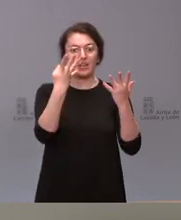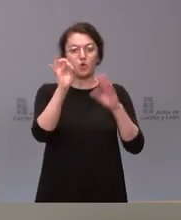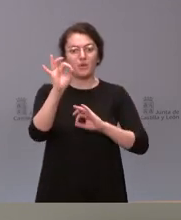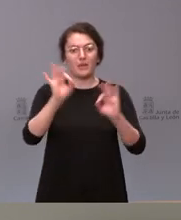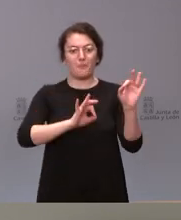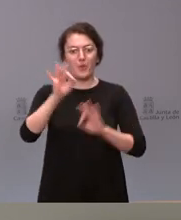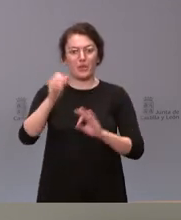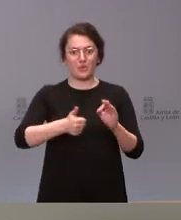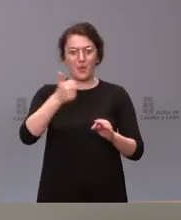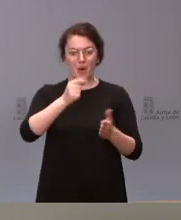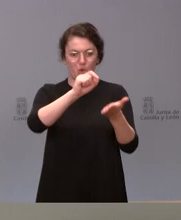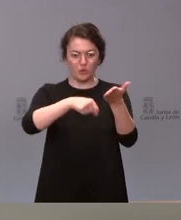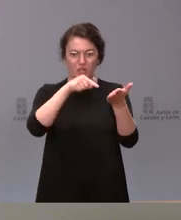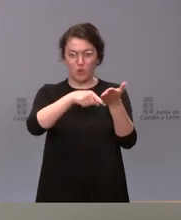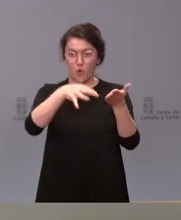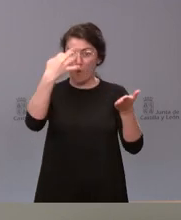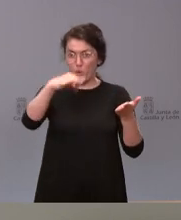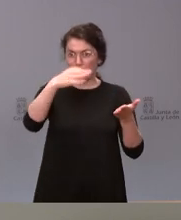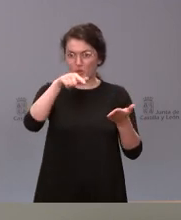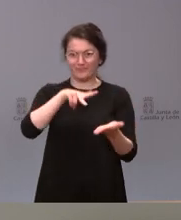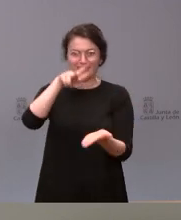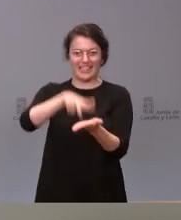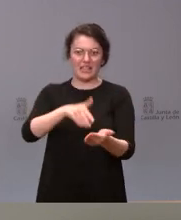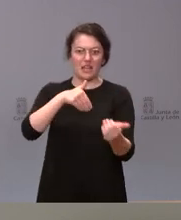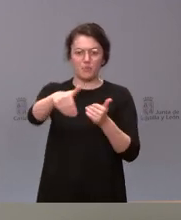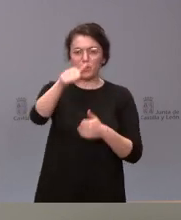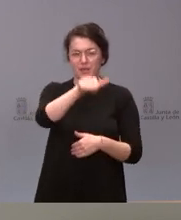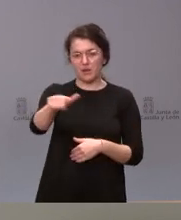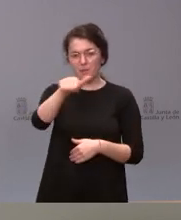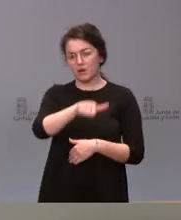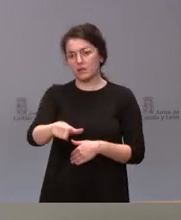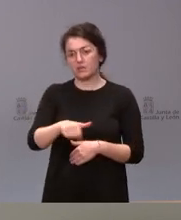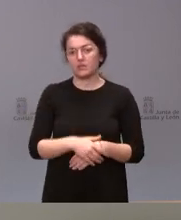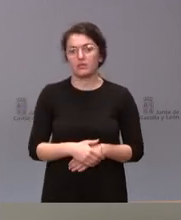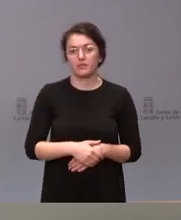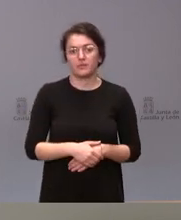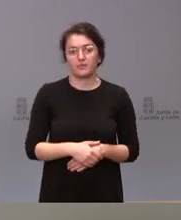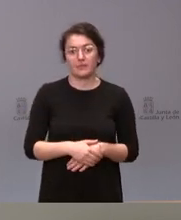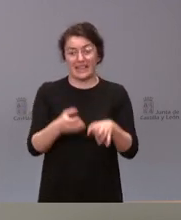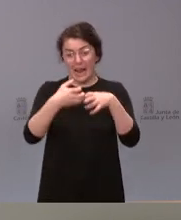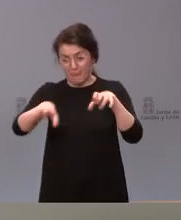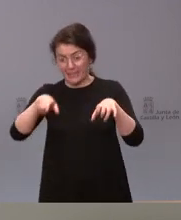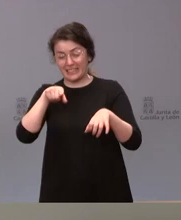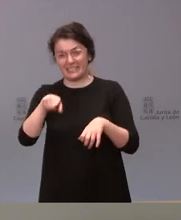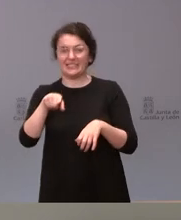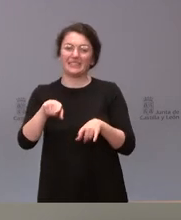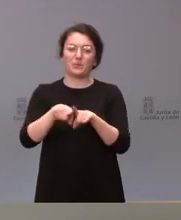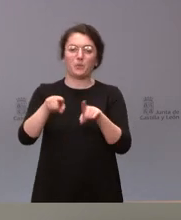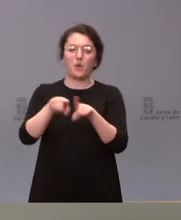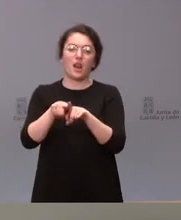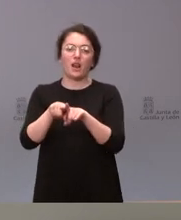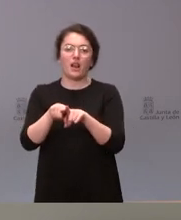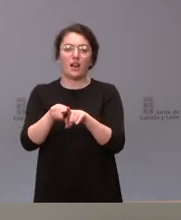en un único contrato que se va a licitar en las próximas semanas y hay otra parte que lógicamente es objeto de análisis y estudios